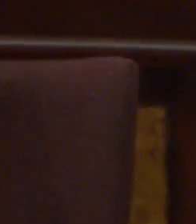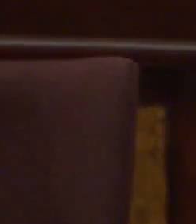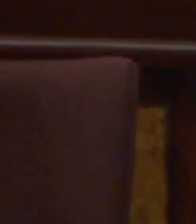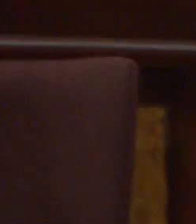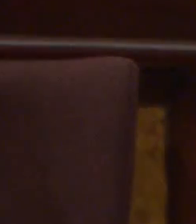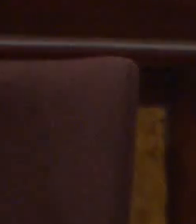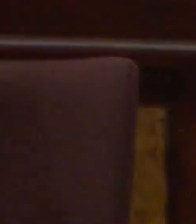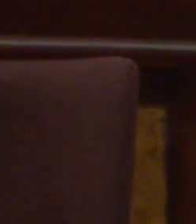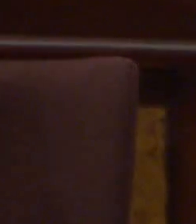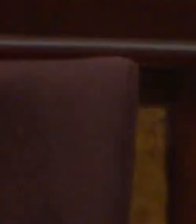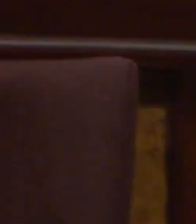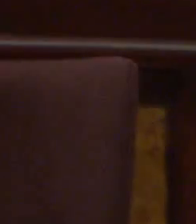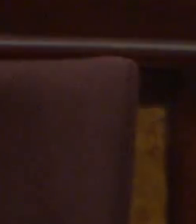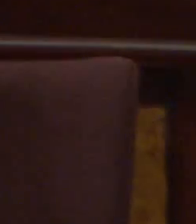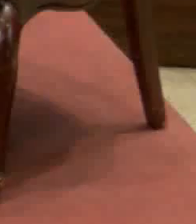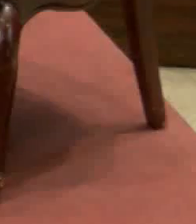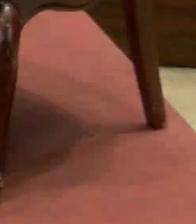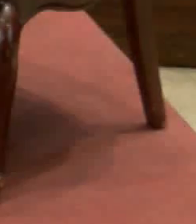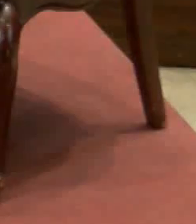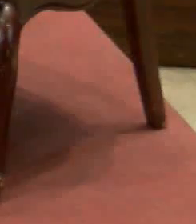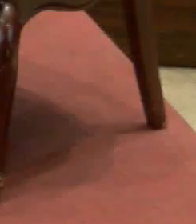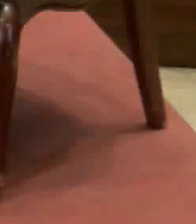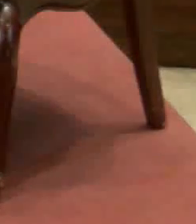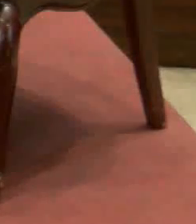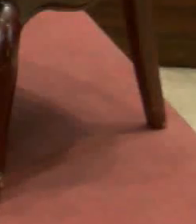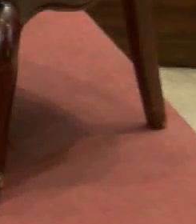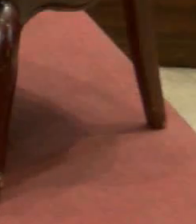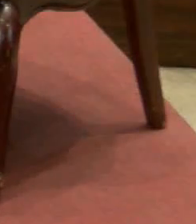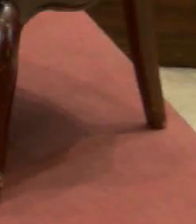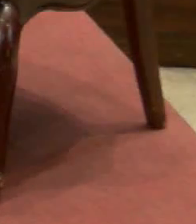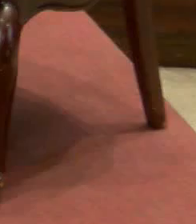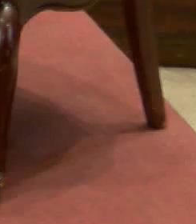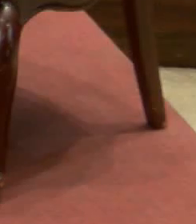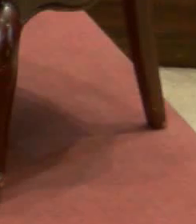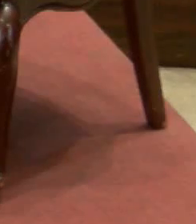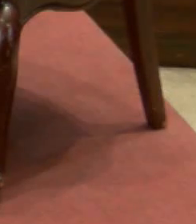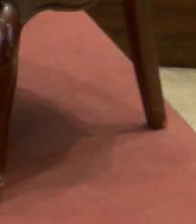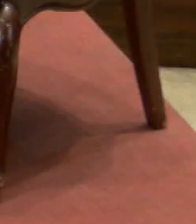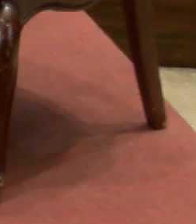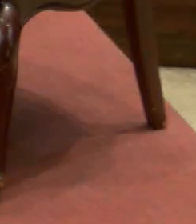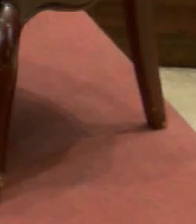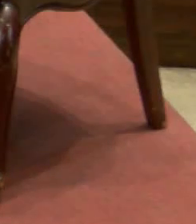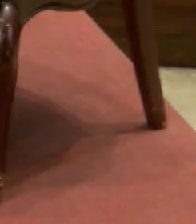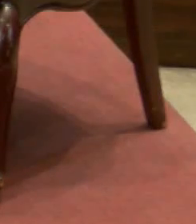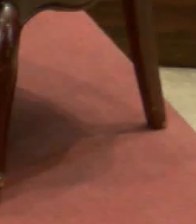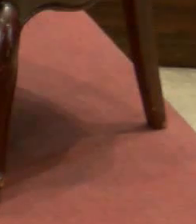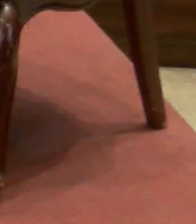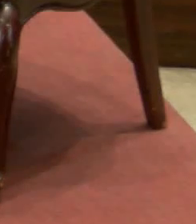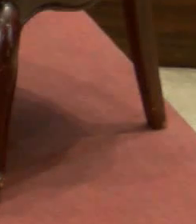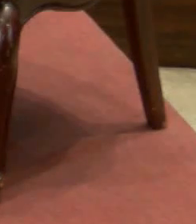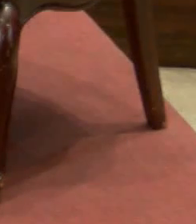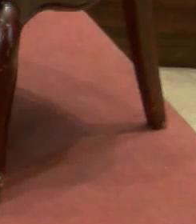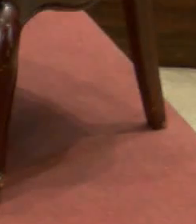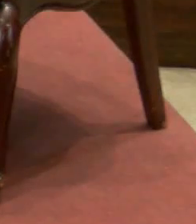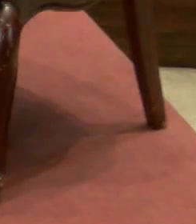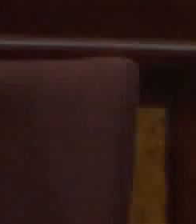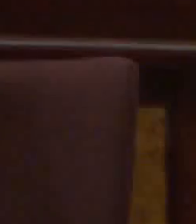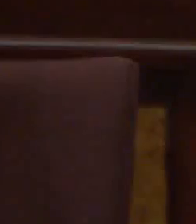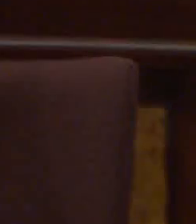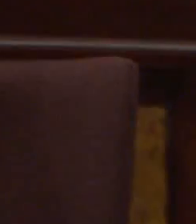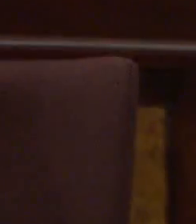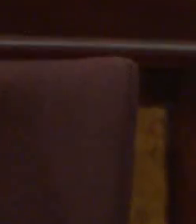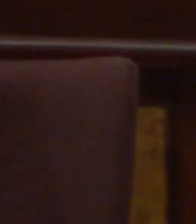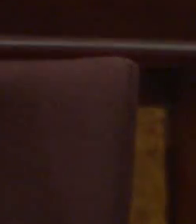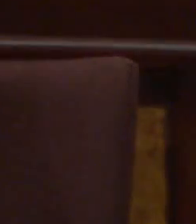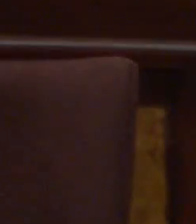ciudadano puede tener acceso a ese derecho. Y cierro con esto, ¿de cara a las elecciones de 2017 o no les alcanzará el tiempo? Mire, por suerte nosotros